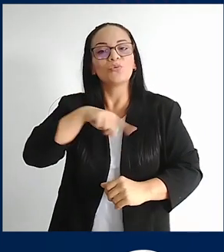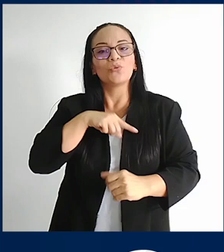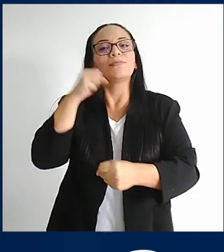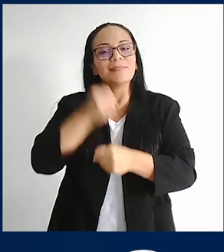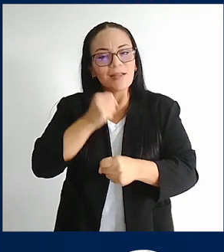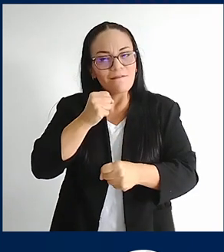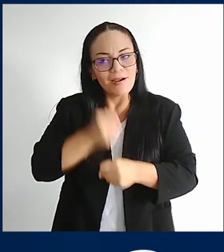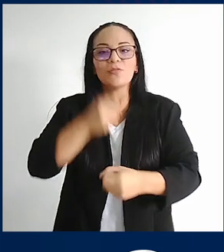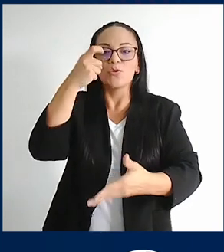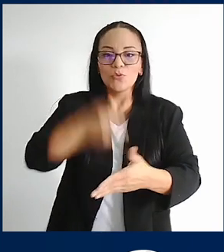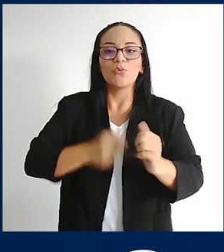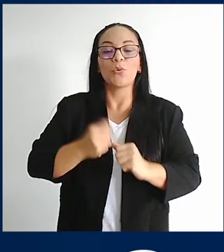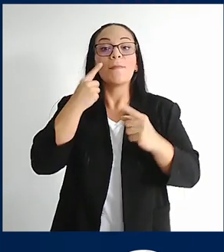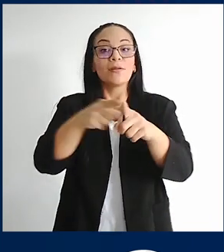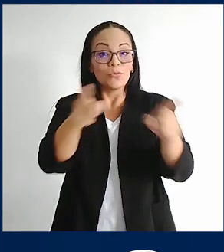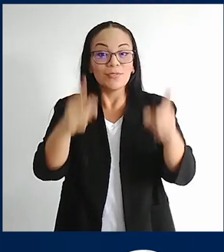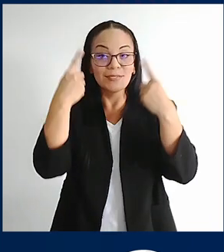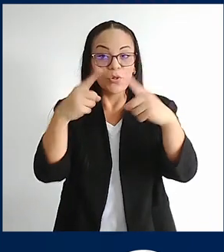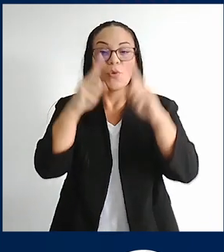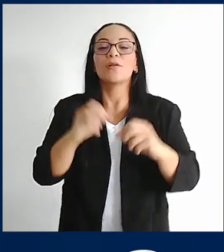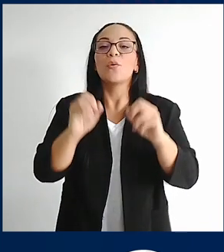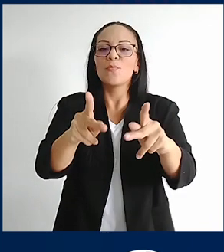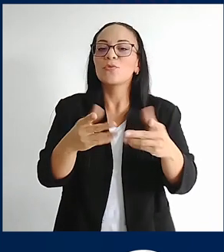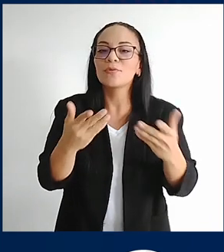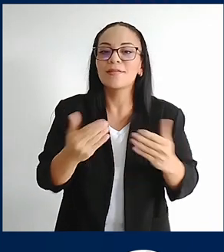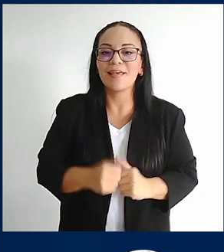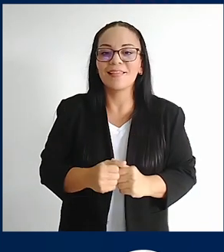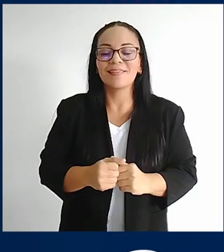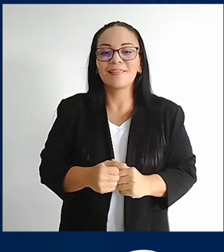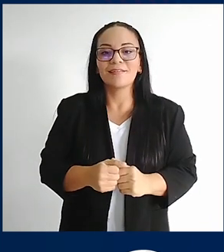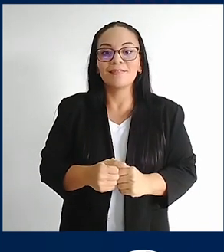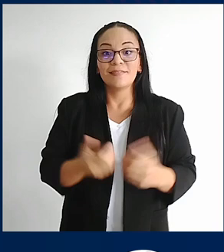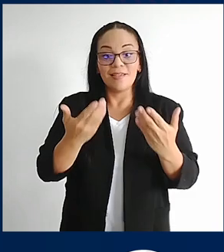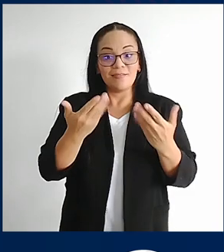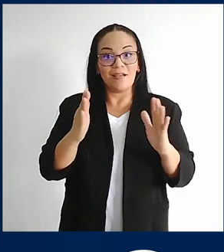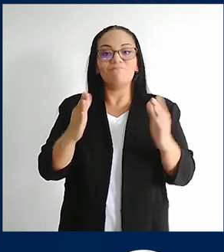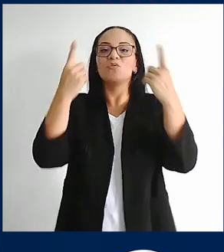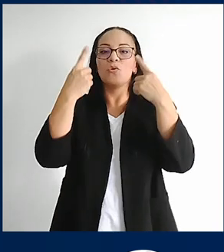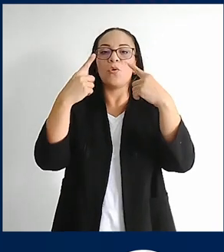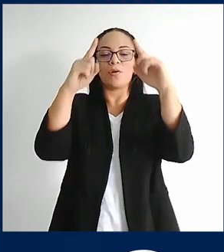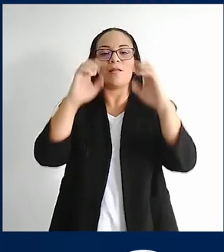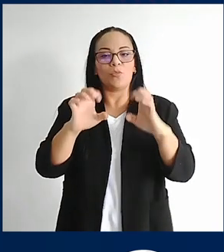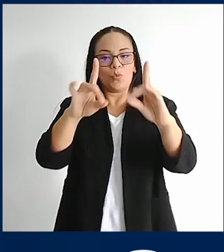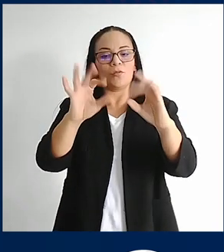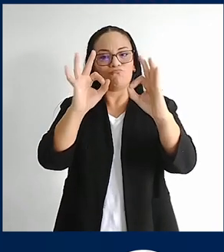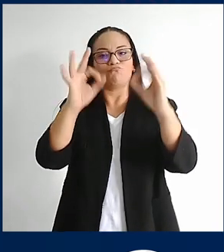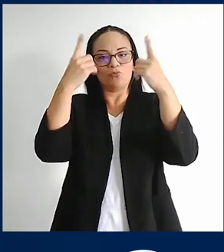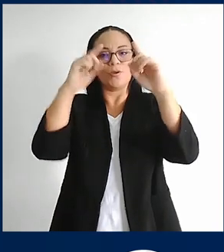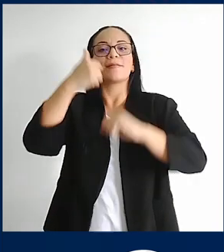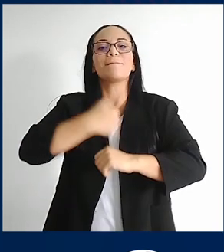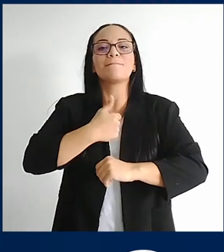trabajando duro para que usted tenga la posibilidad de cerrar su brecha educativa por usted